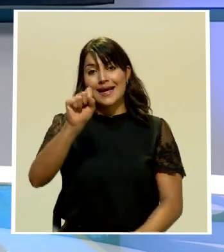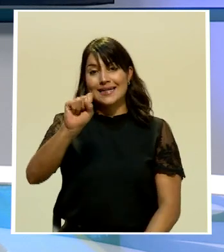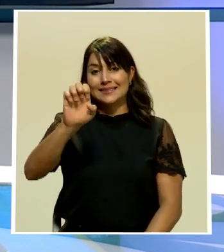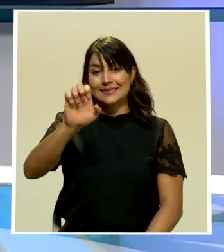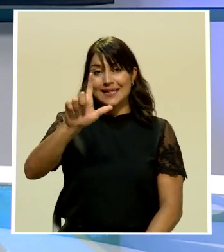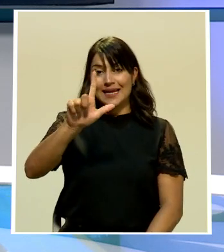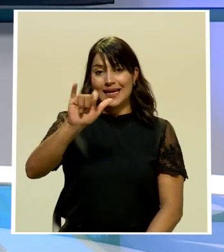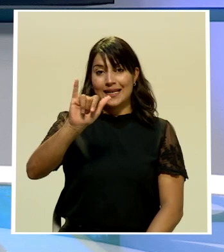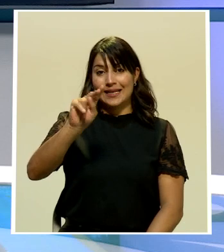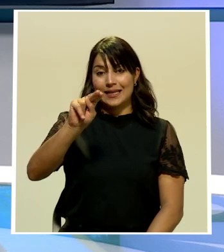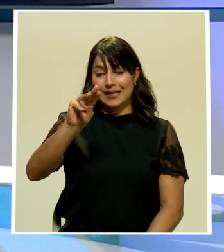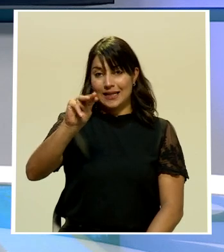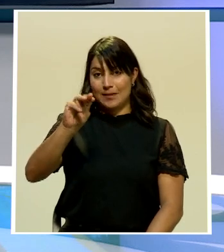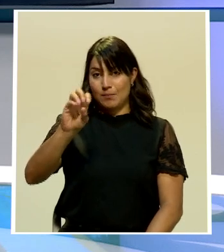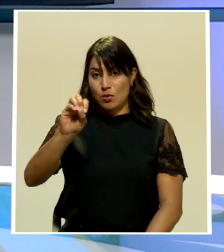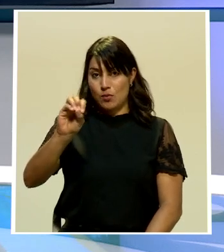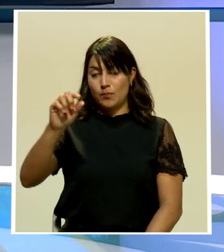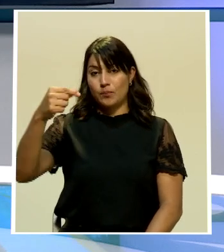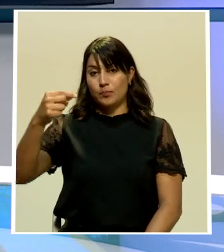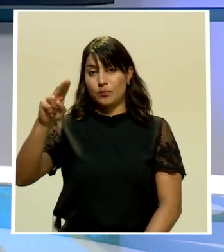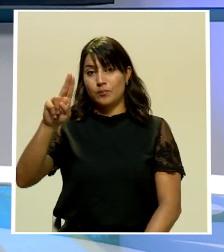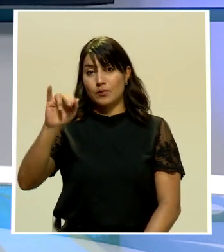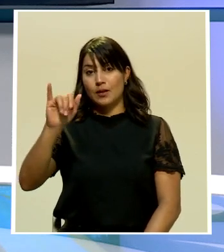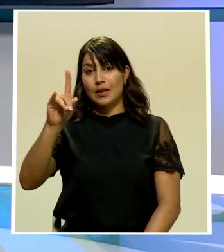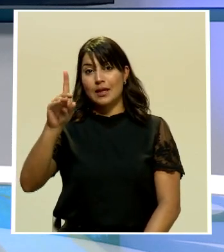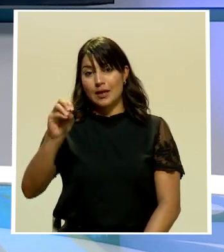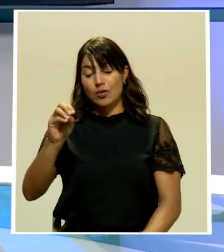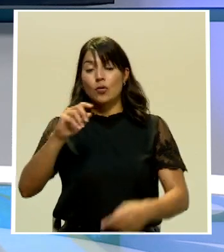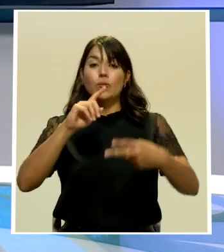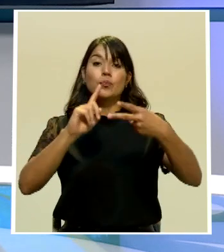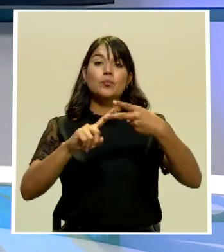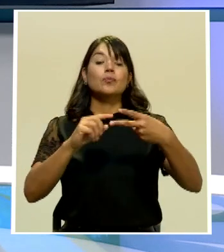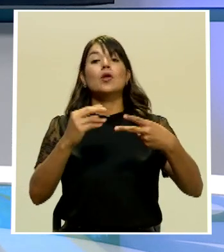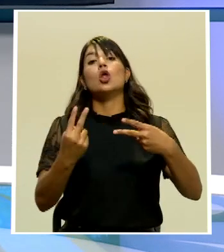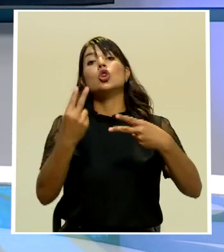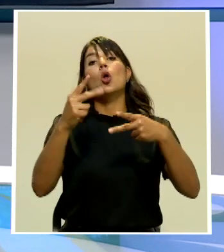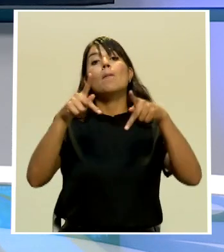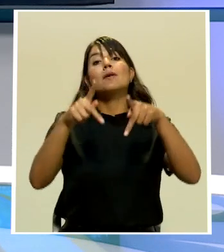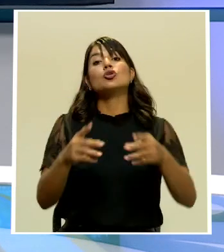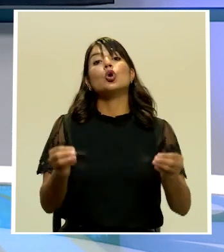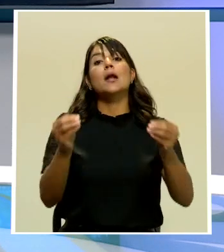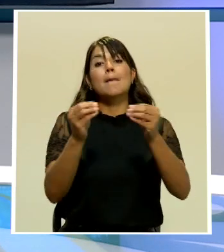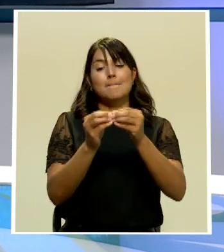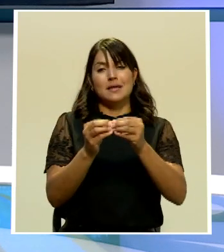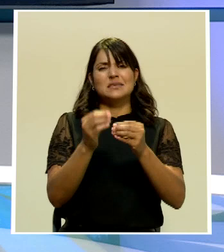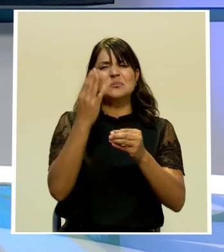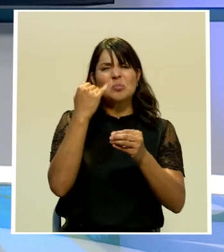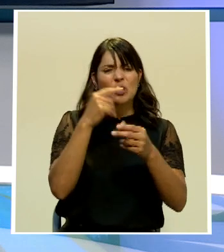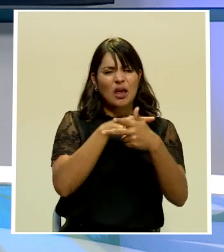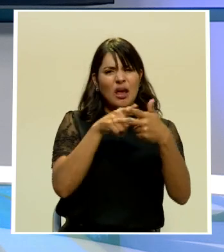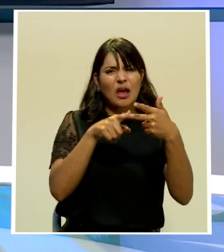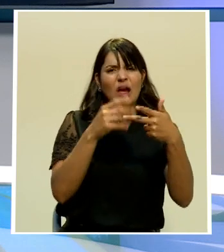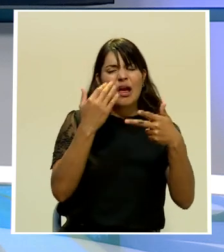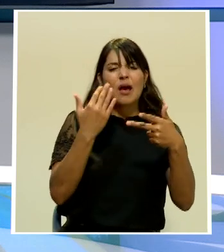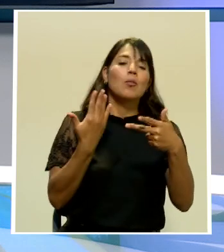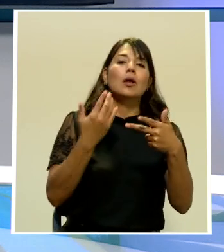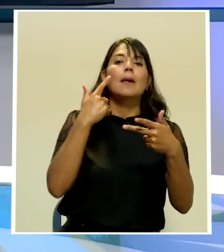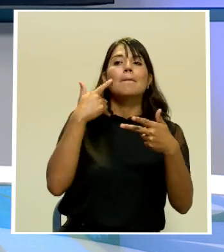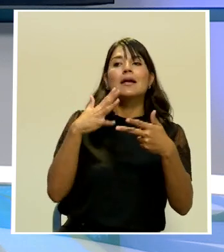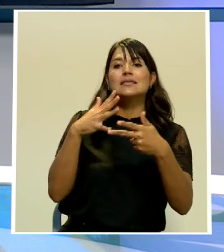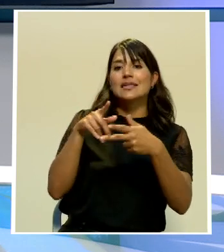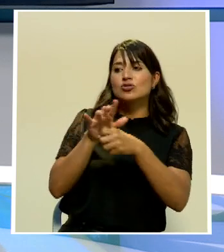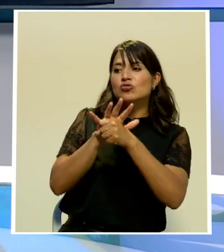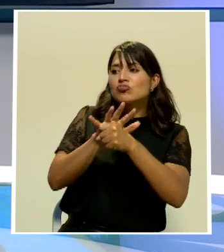y dos personas más por los presuntos delitos de instigación pública y obstrucción de la vía pública.